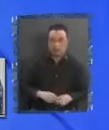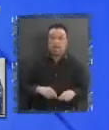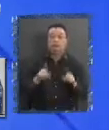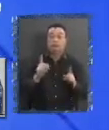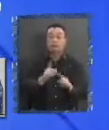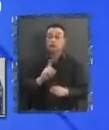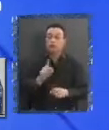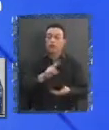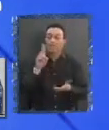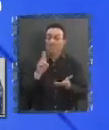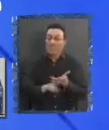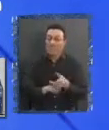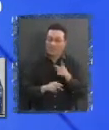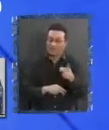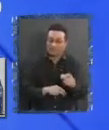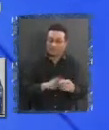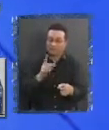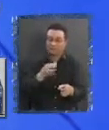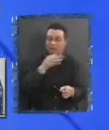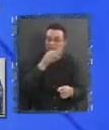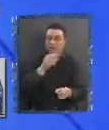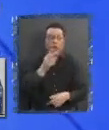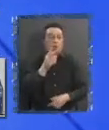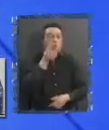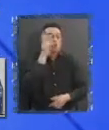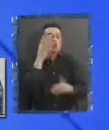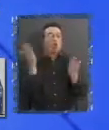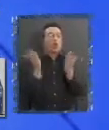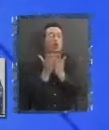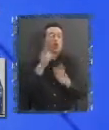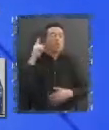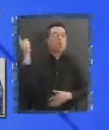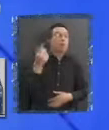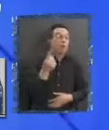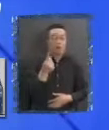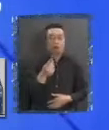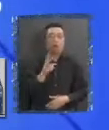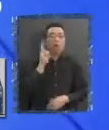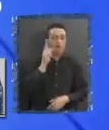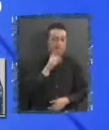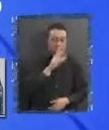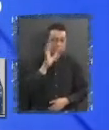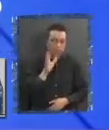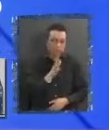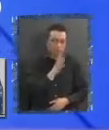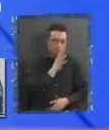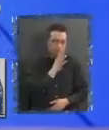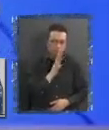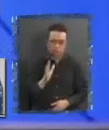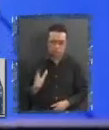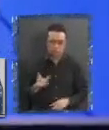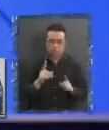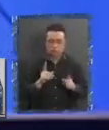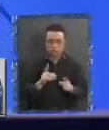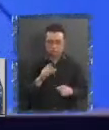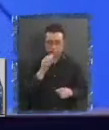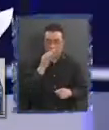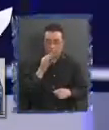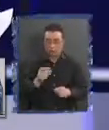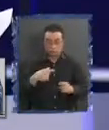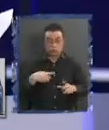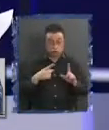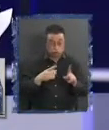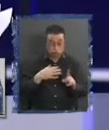verdad que aquí se van a prohibir los colegios particulares y además... Eso yo no lo he dicho, yo lo he dicho que usted tiene un